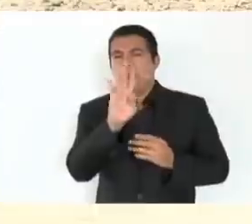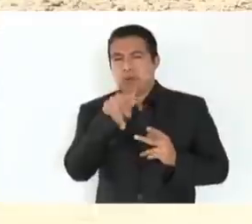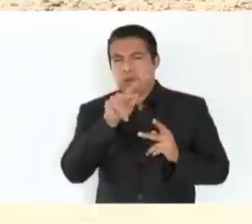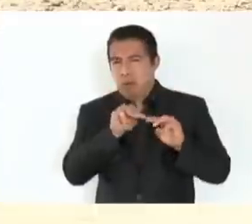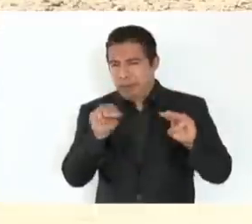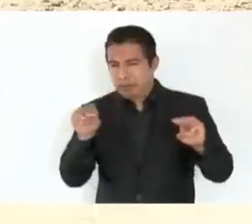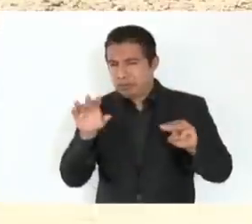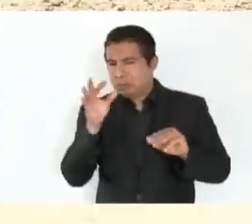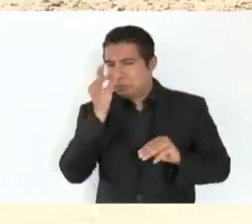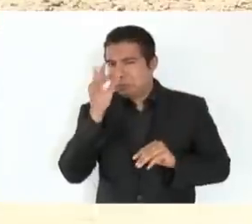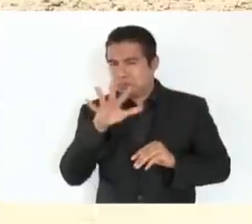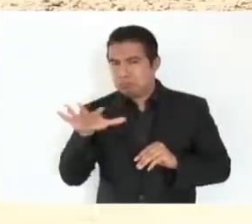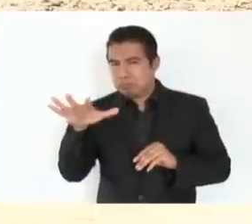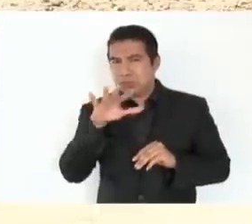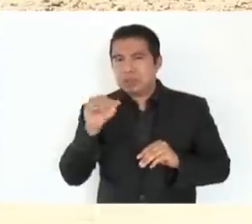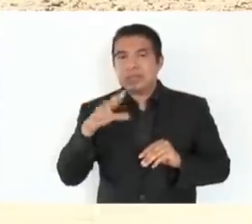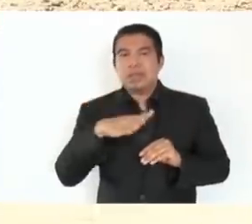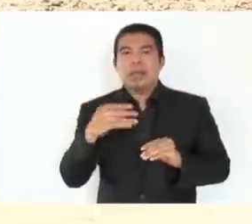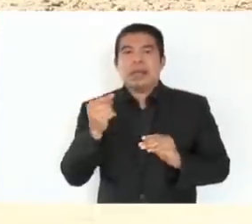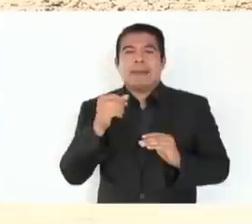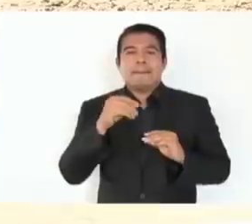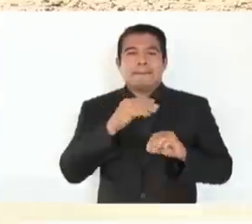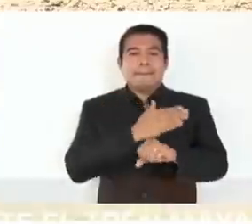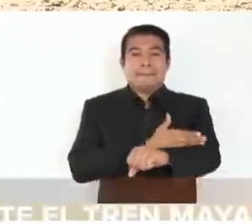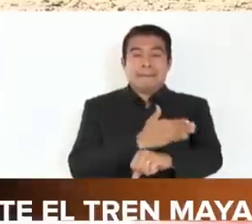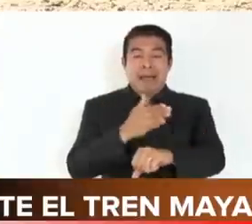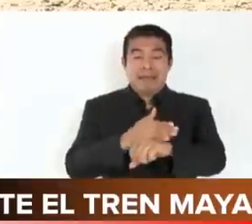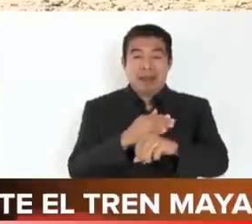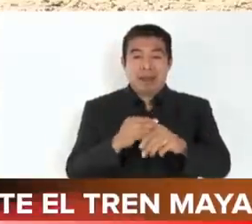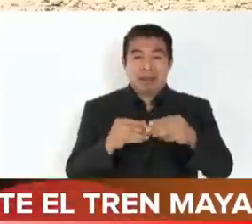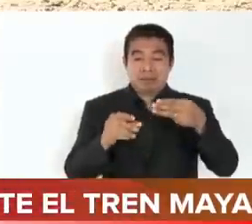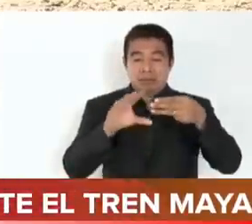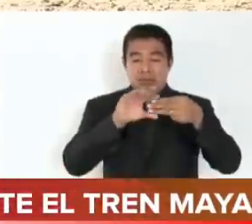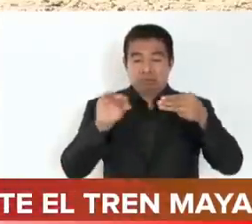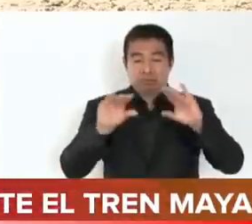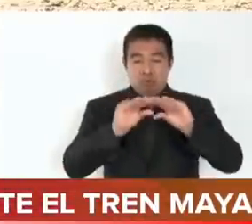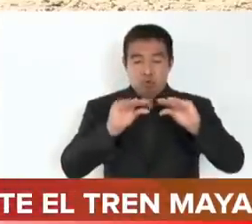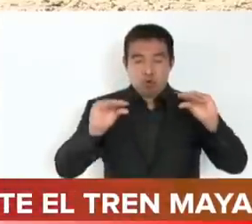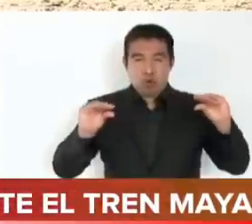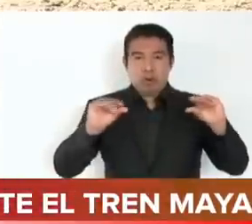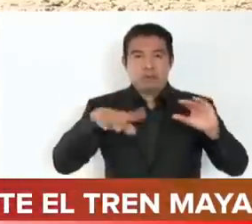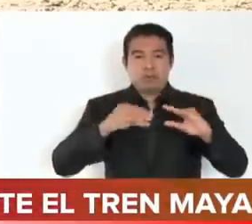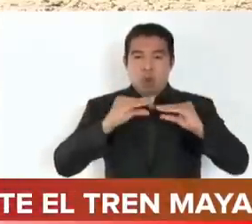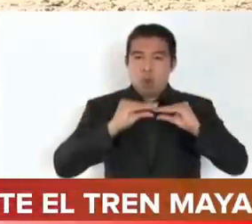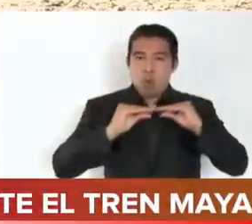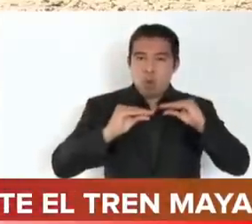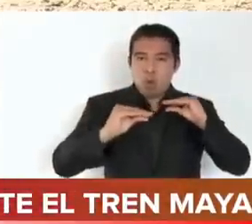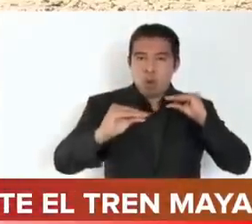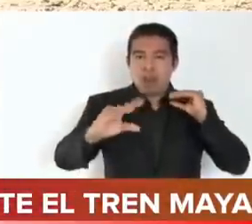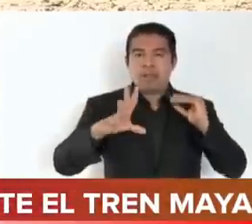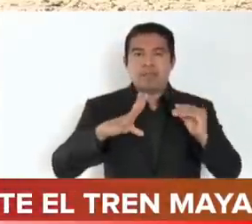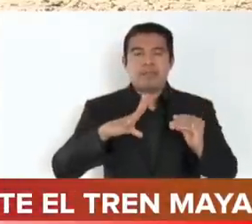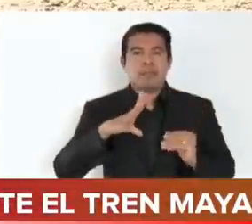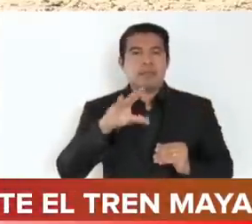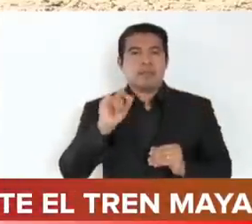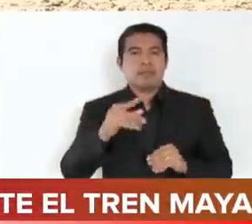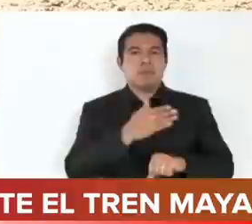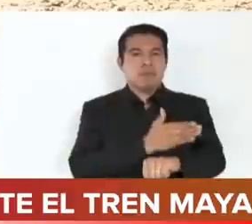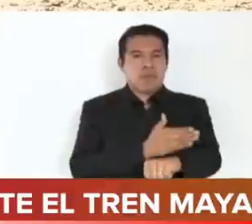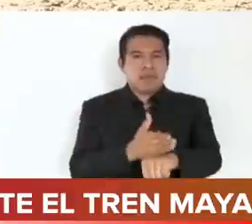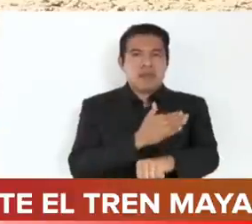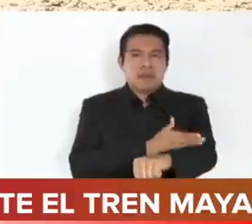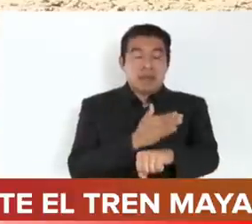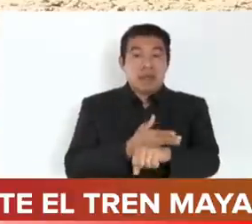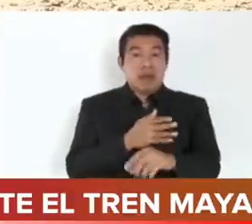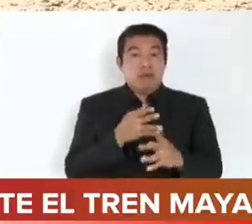una fábrica de triplay, en la que procesaban toda la madera